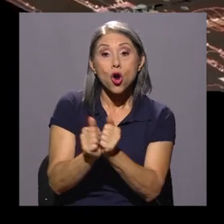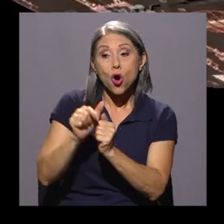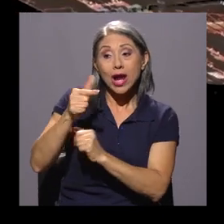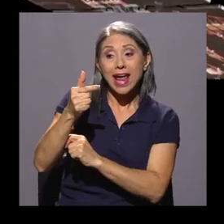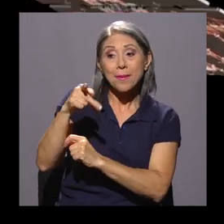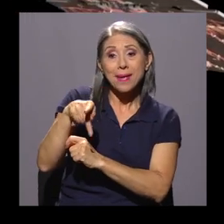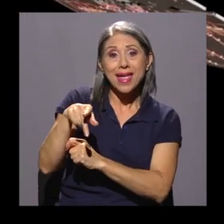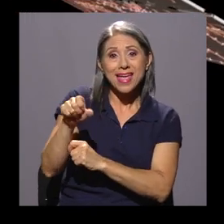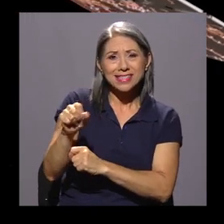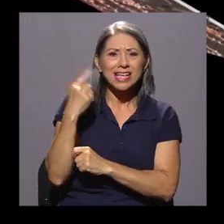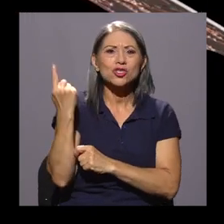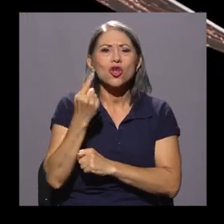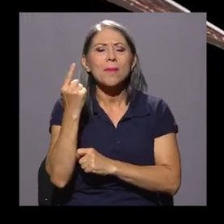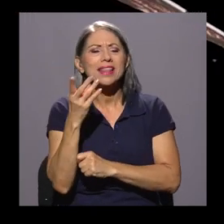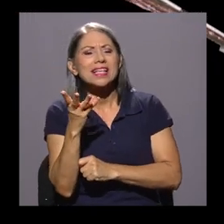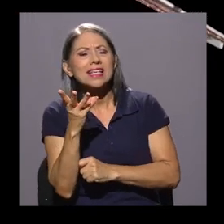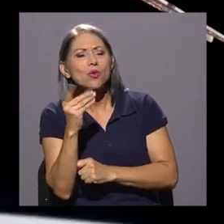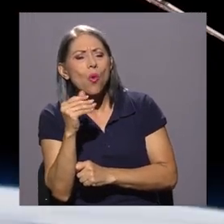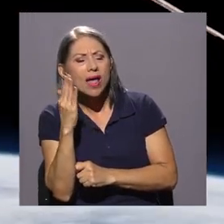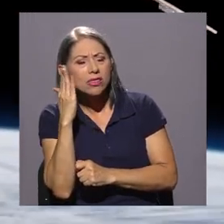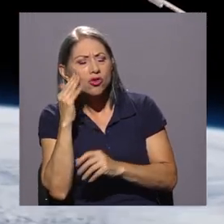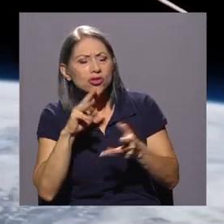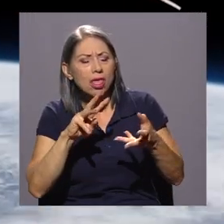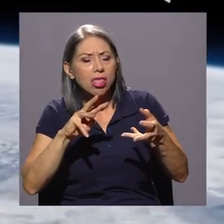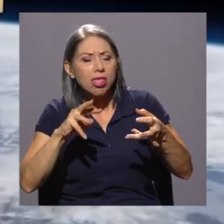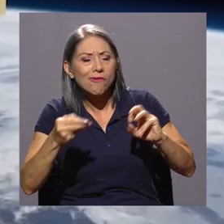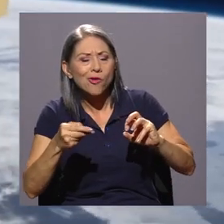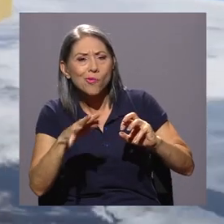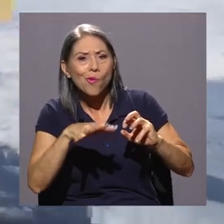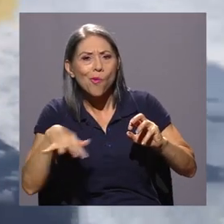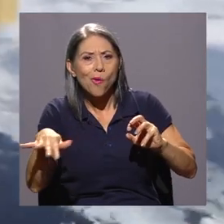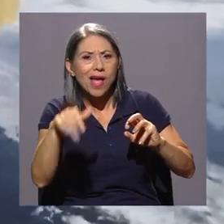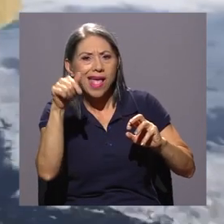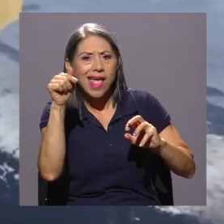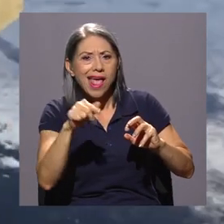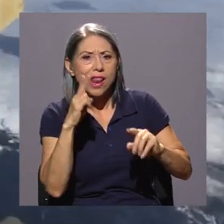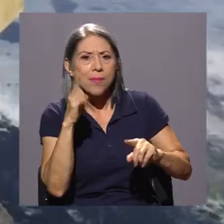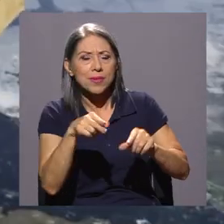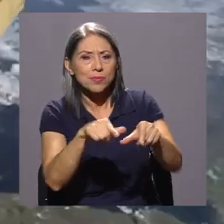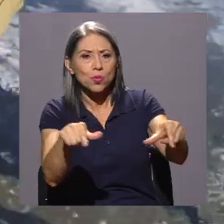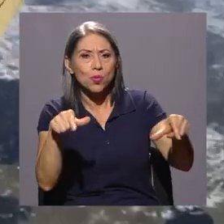solo se sabe cuánto se deformó el punto donde está colocado este tipo de instrumento.